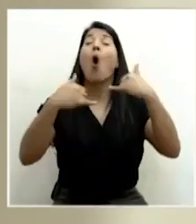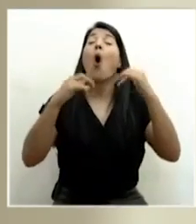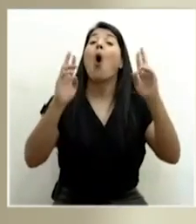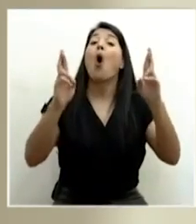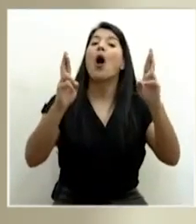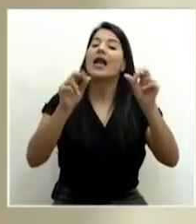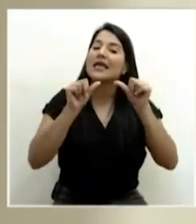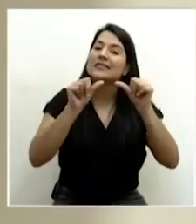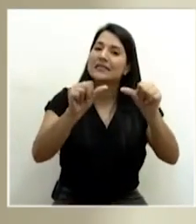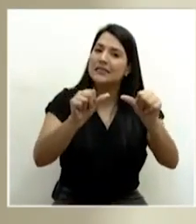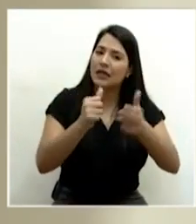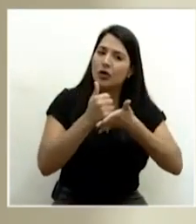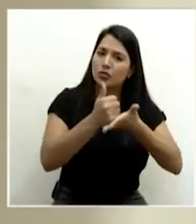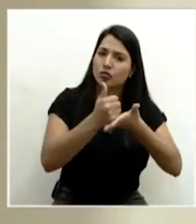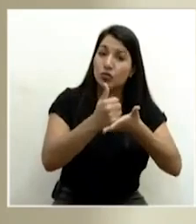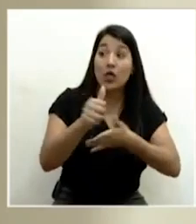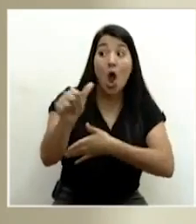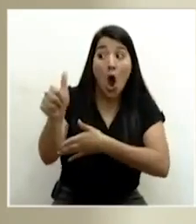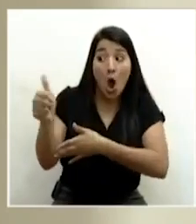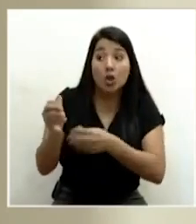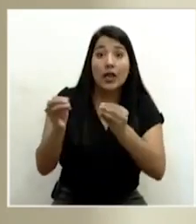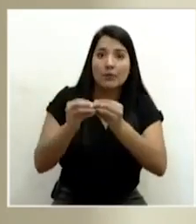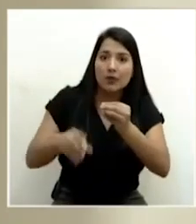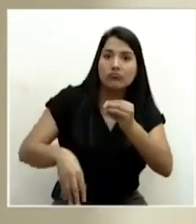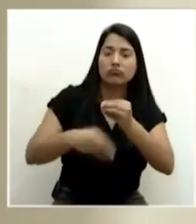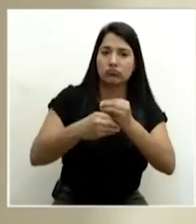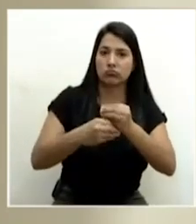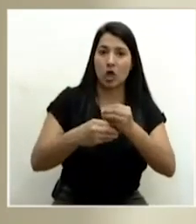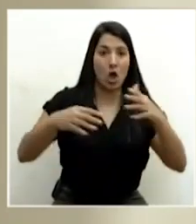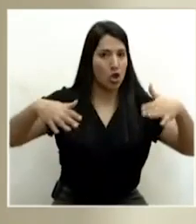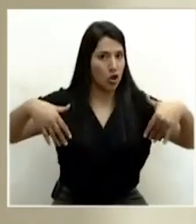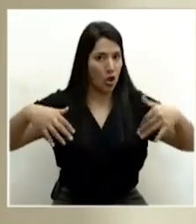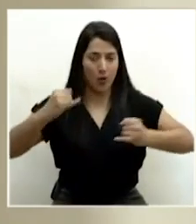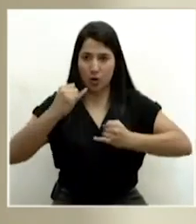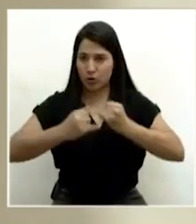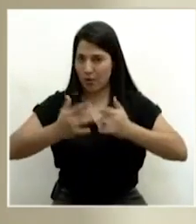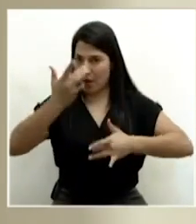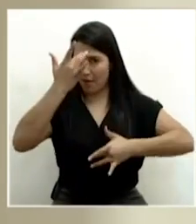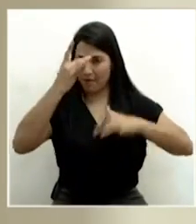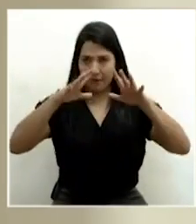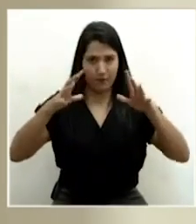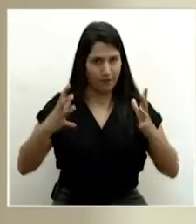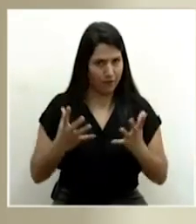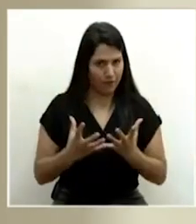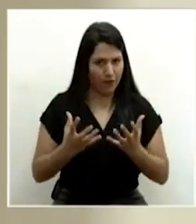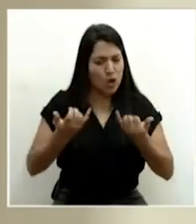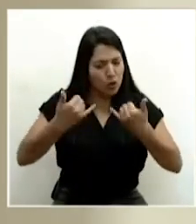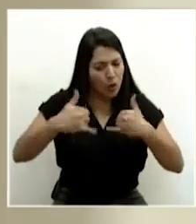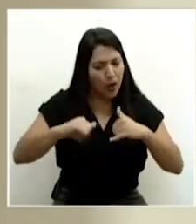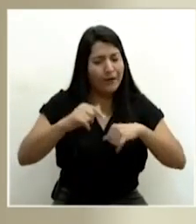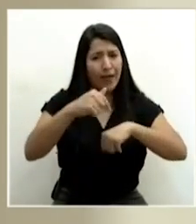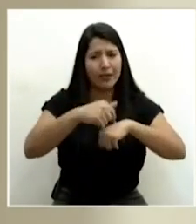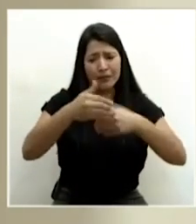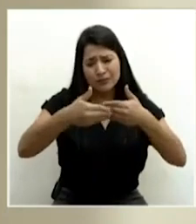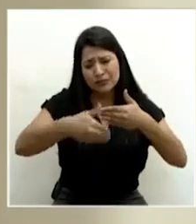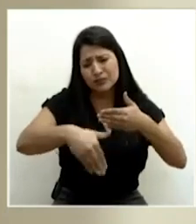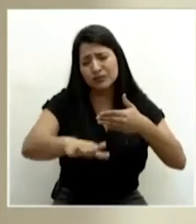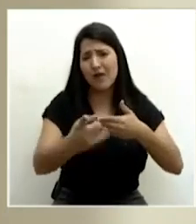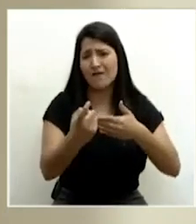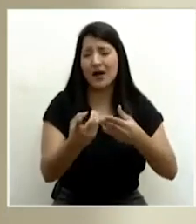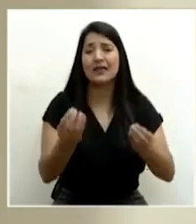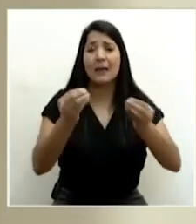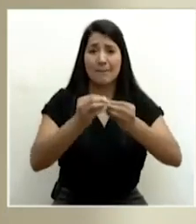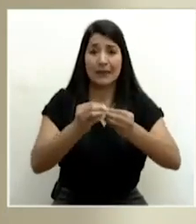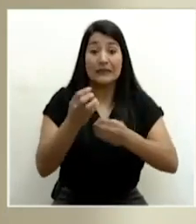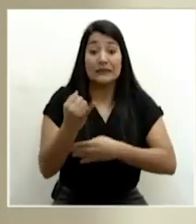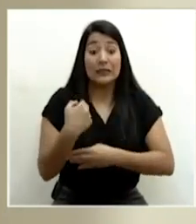Esta pandemia no ha terminado, tenemos meses por delante, y en la medida que podamos seguirle distribuyendo